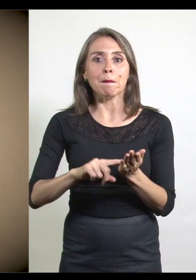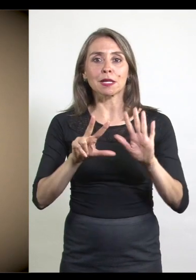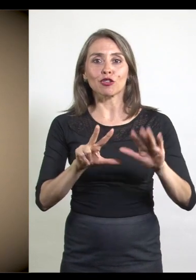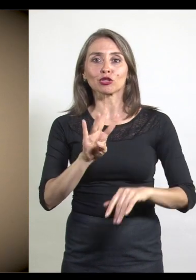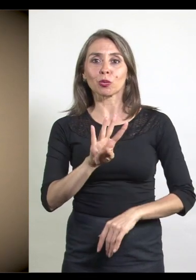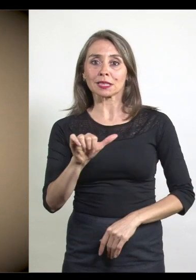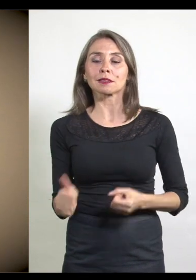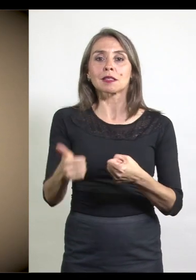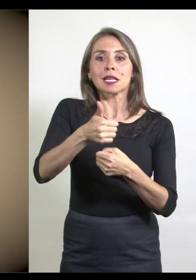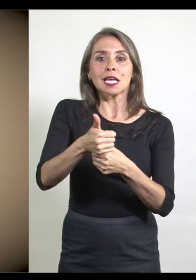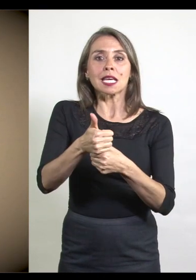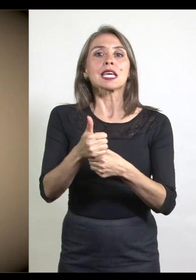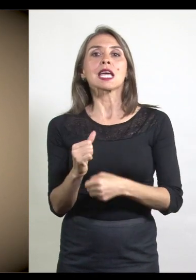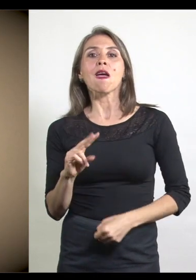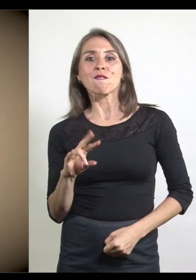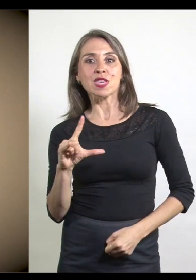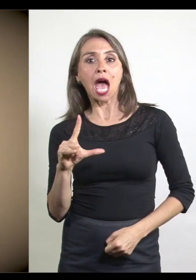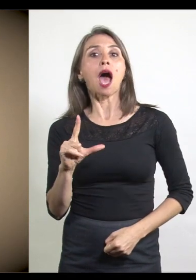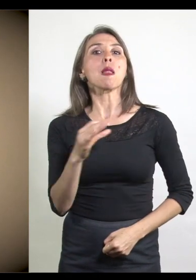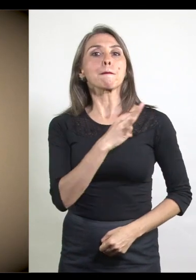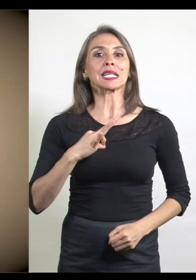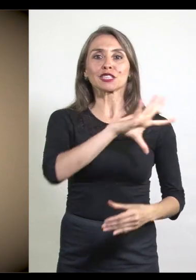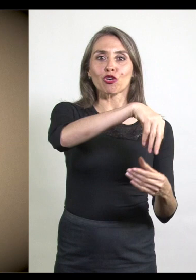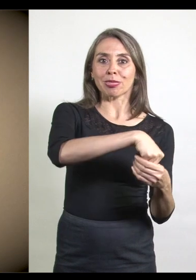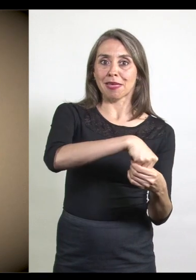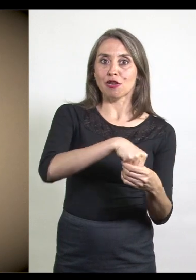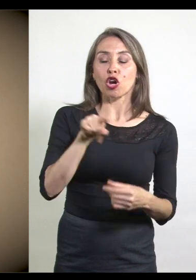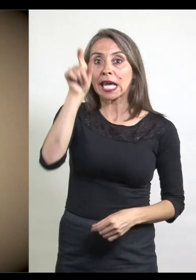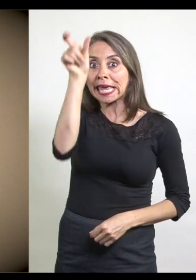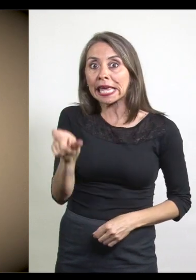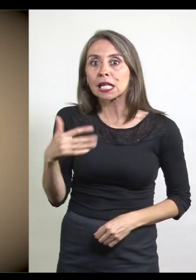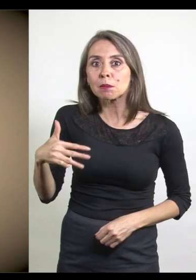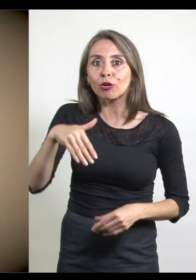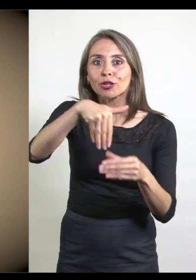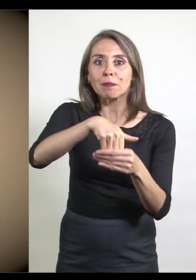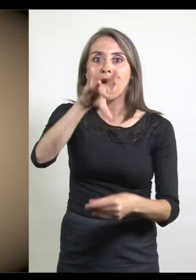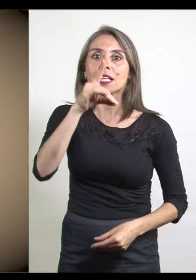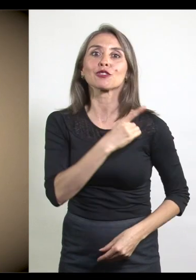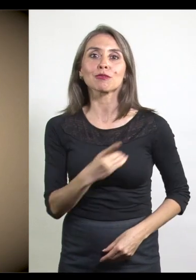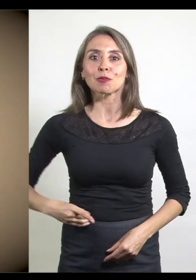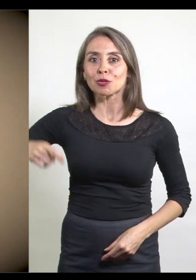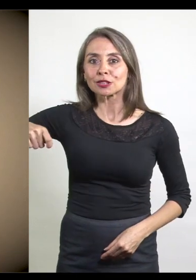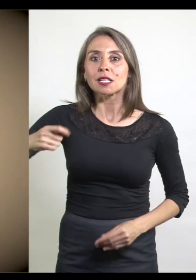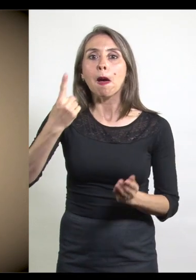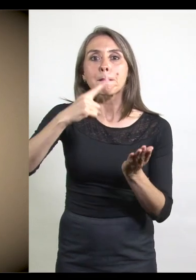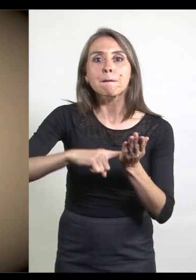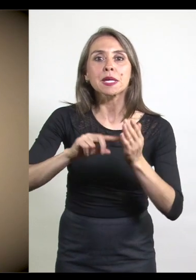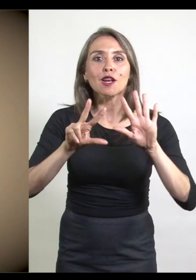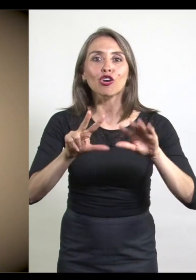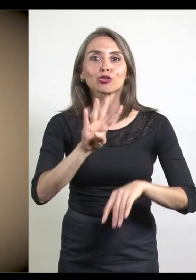Manuel Camilo Vial como ministro del Interior, personaje que tendría un importante papel en las elecciones parlamentarias del año